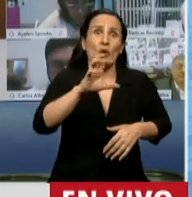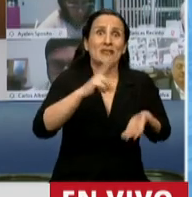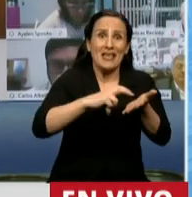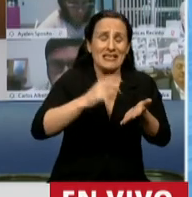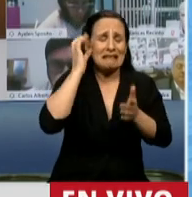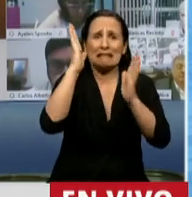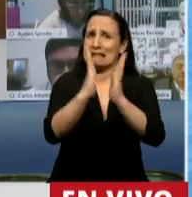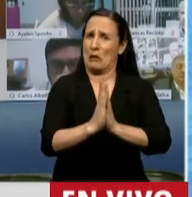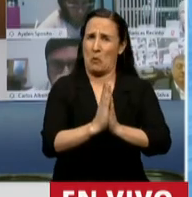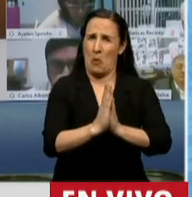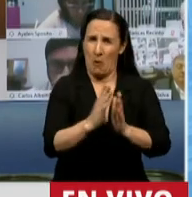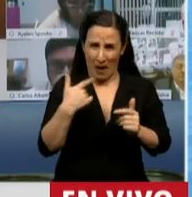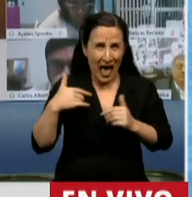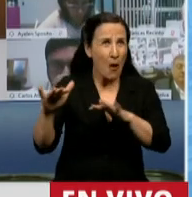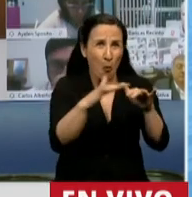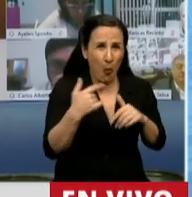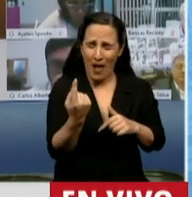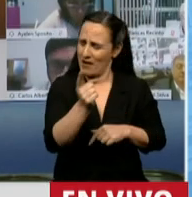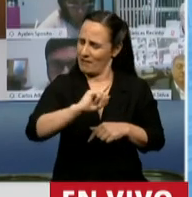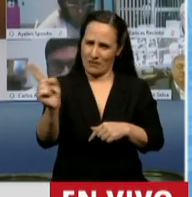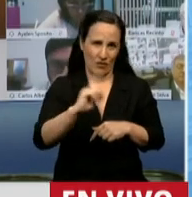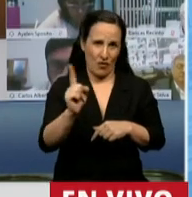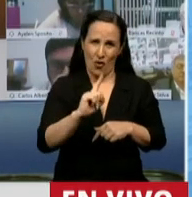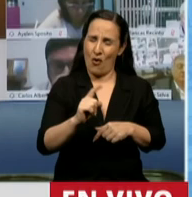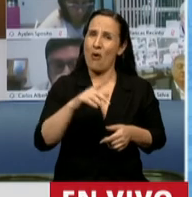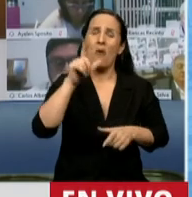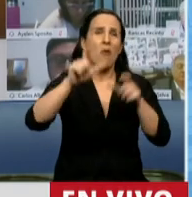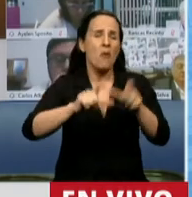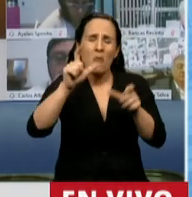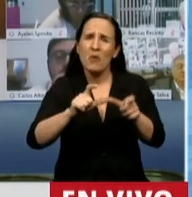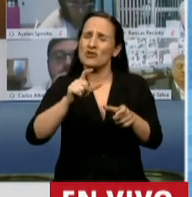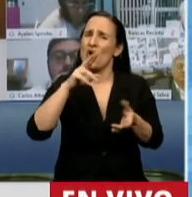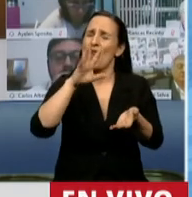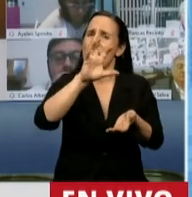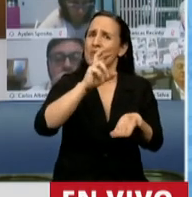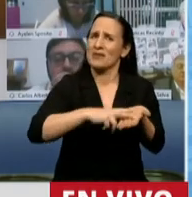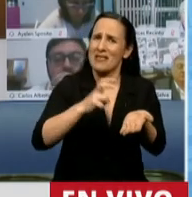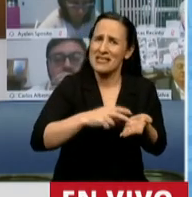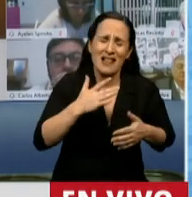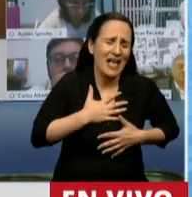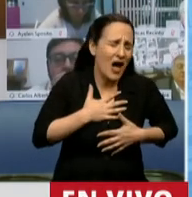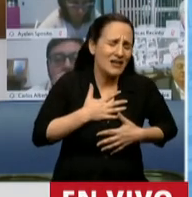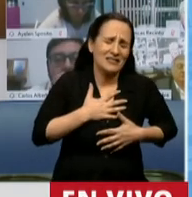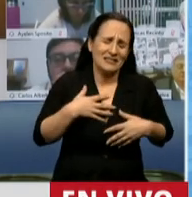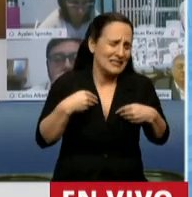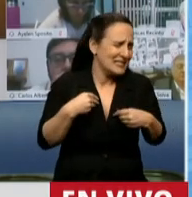no todos somos así. Los salteños hoy nos sentimos avergonzados,